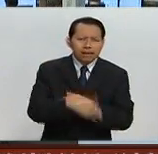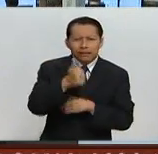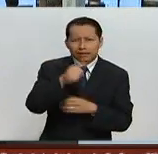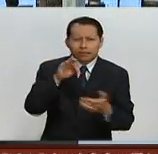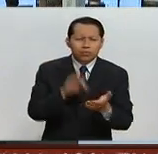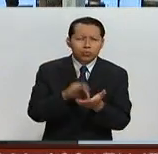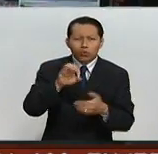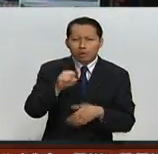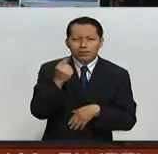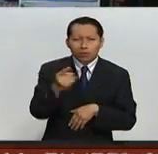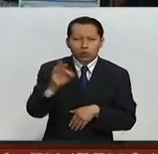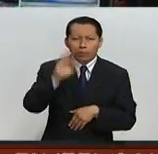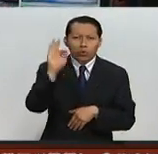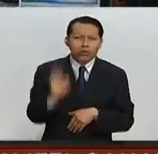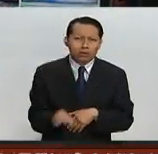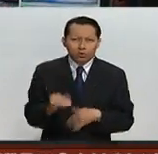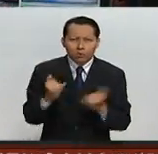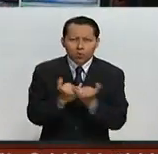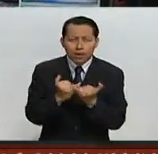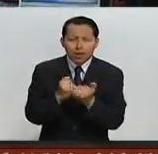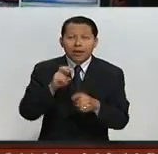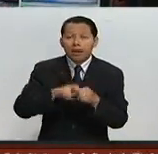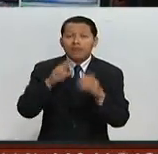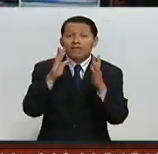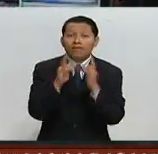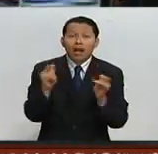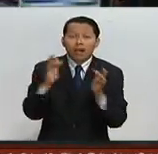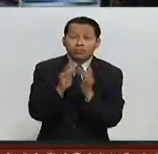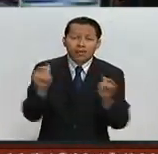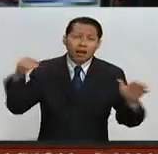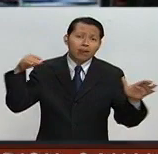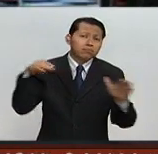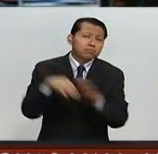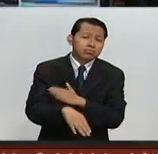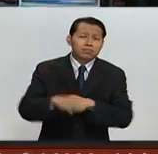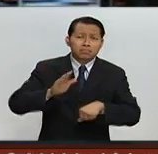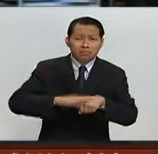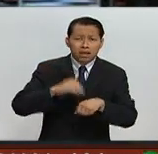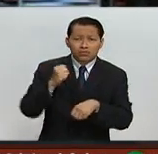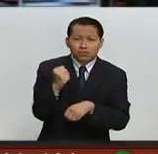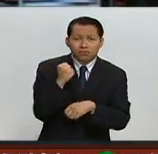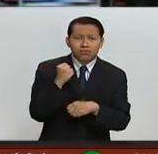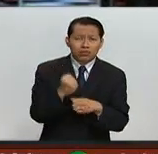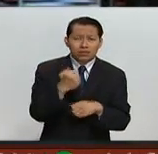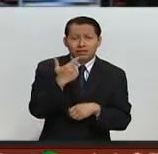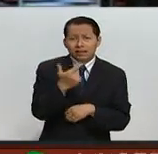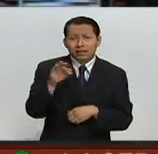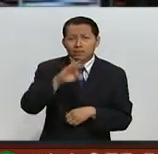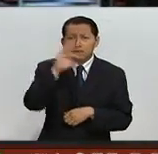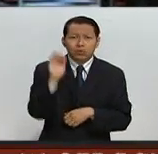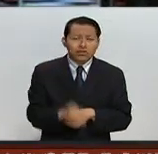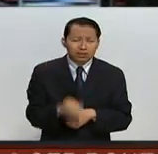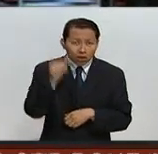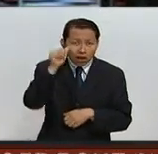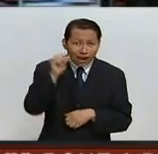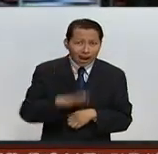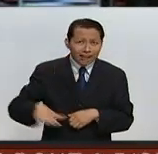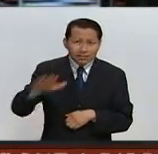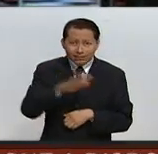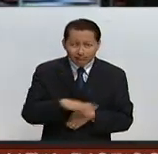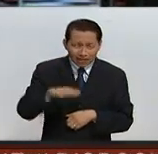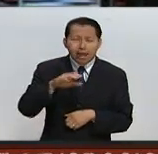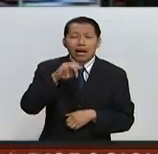.61 por ciento. En Francia el desplome es superior al 7 por ciento. En Asia los mercados de valores